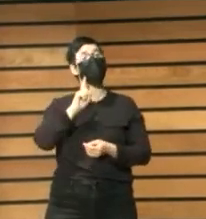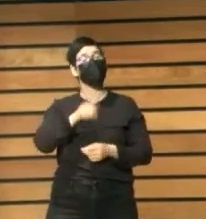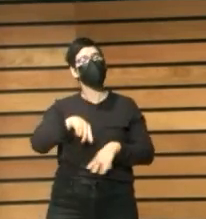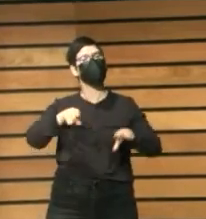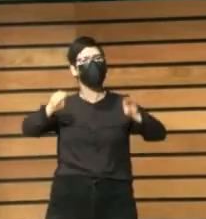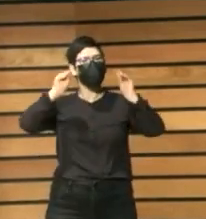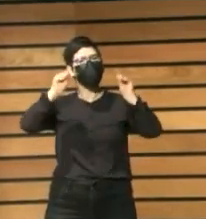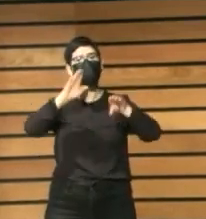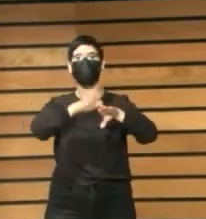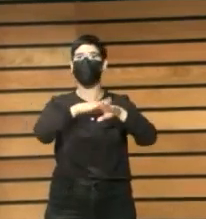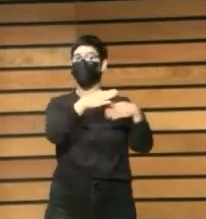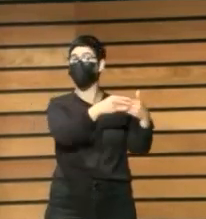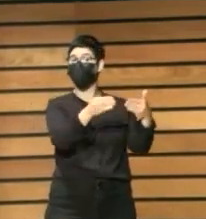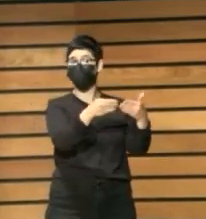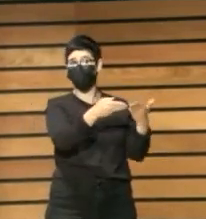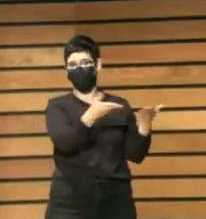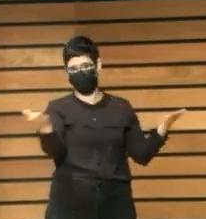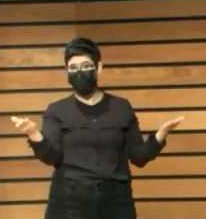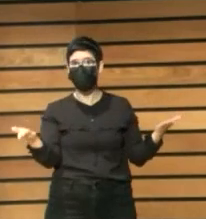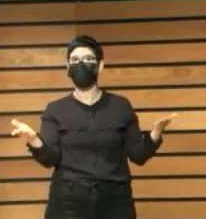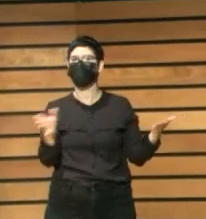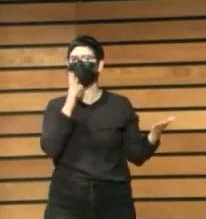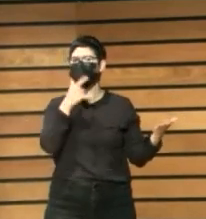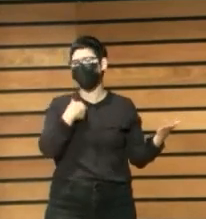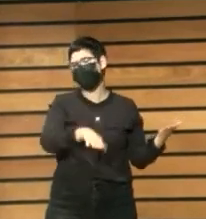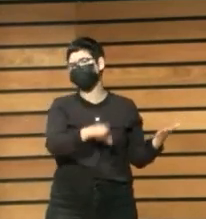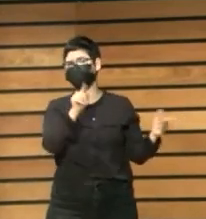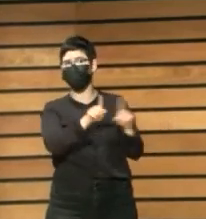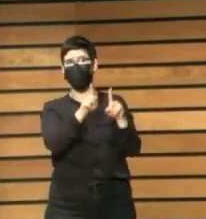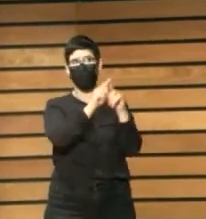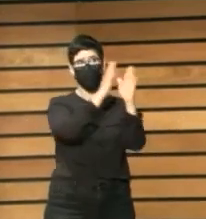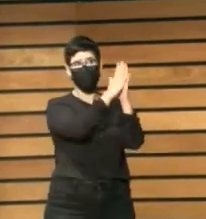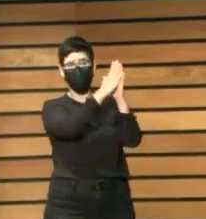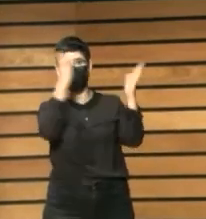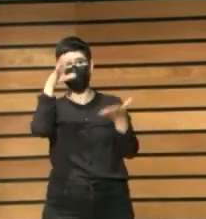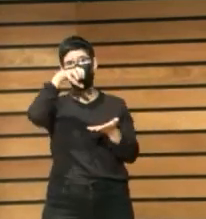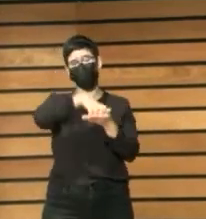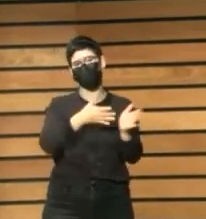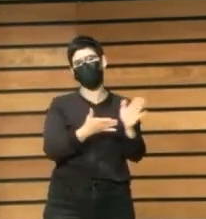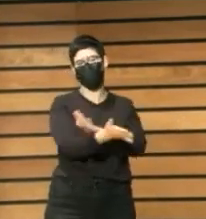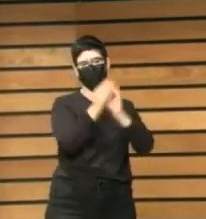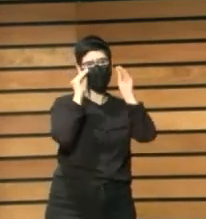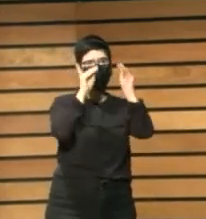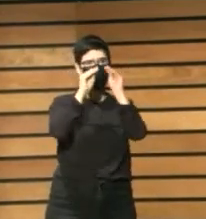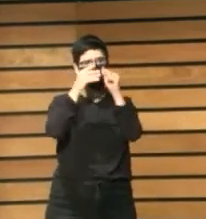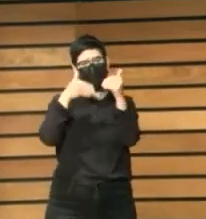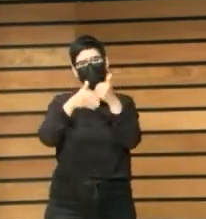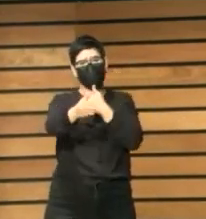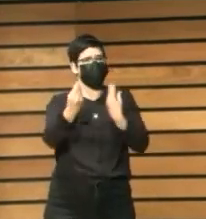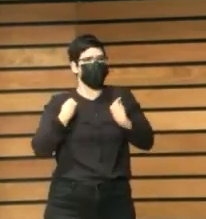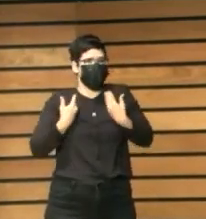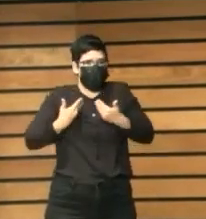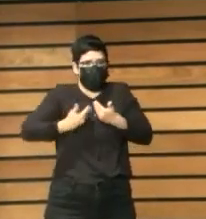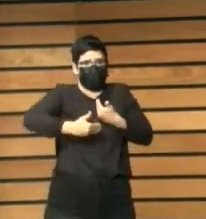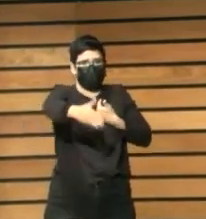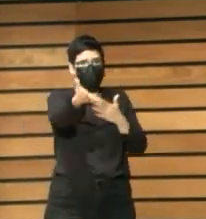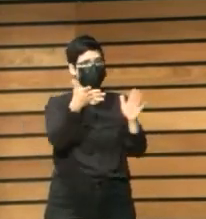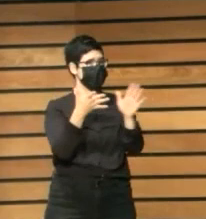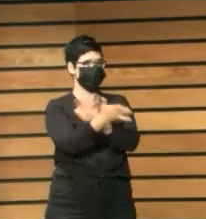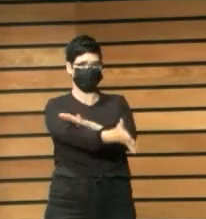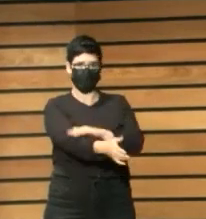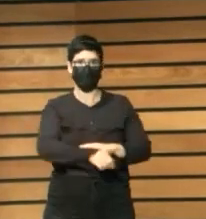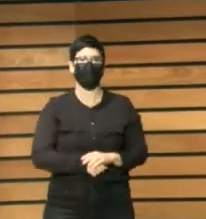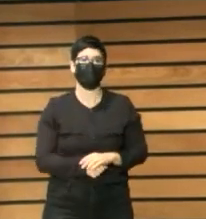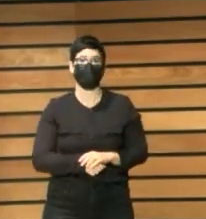usuarios. Si entendemos la biblioteca como una formación a lo largo de la vida y repensar que también se ha